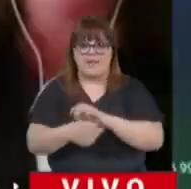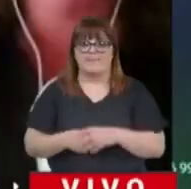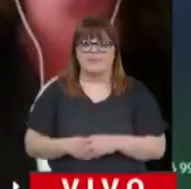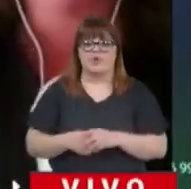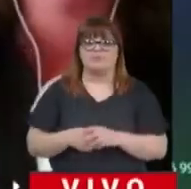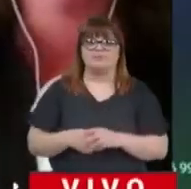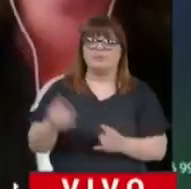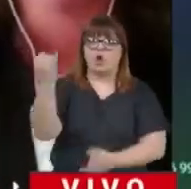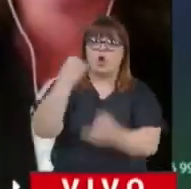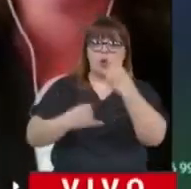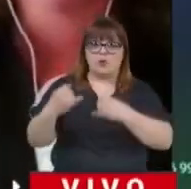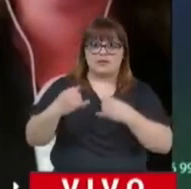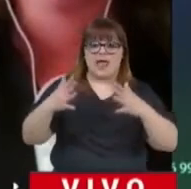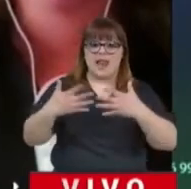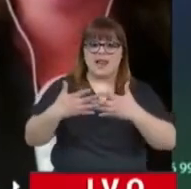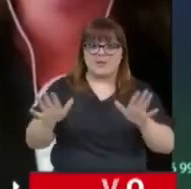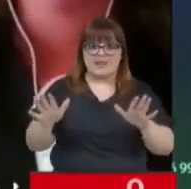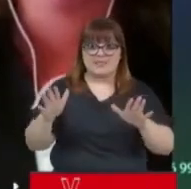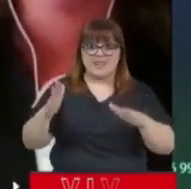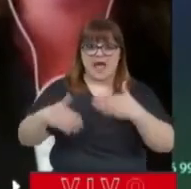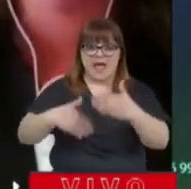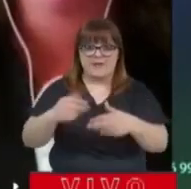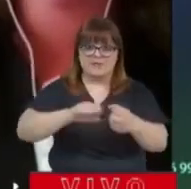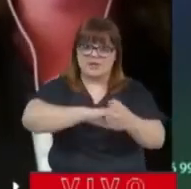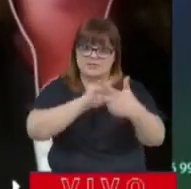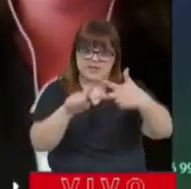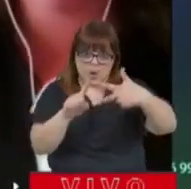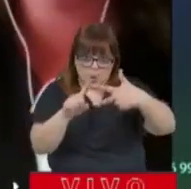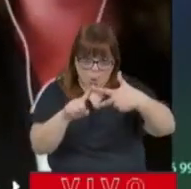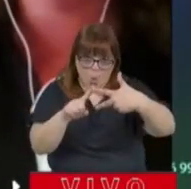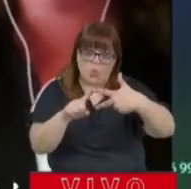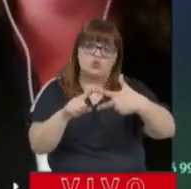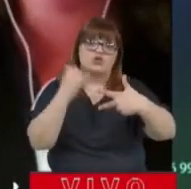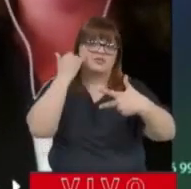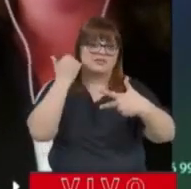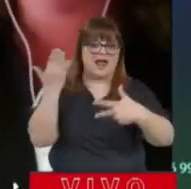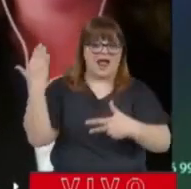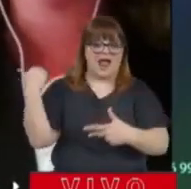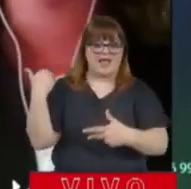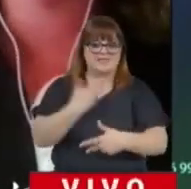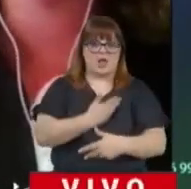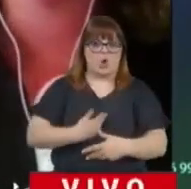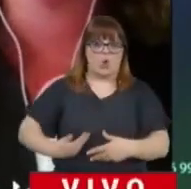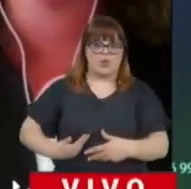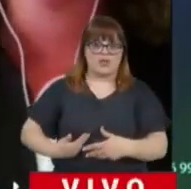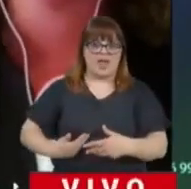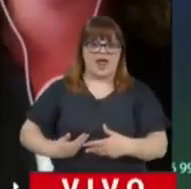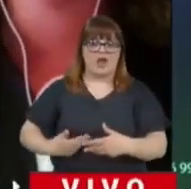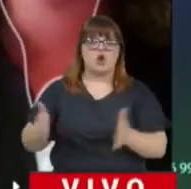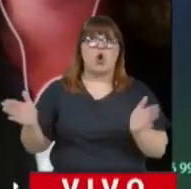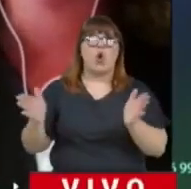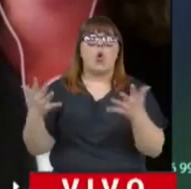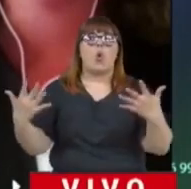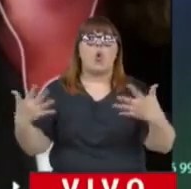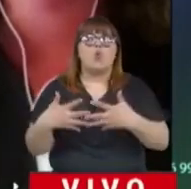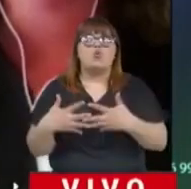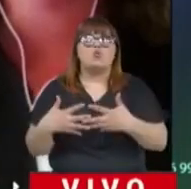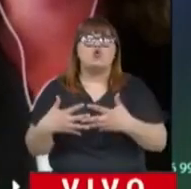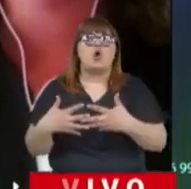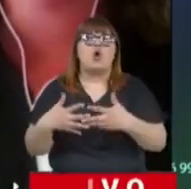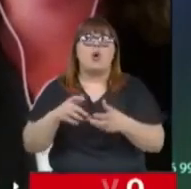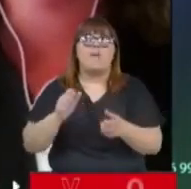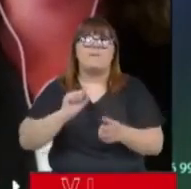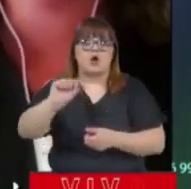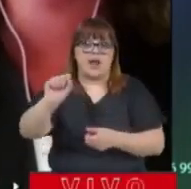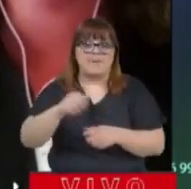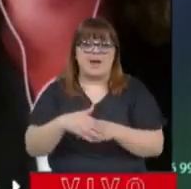novedad que nos aportás es que La Libertad Avanza ocuparía el segundo lugar. Bueno, venimos de un gobierno, ¿no? De Unión por la Patria allí, pero lo que cambia es